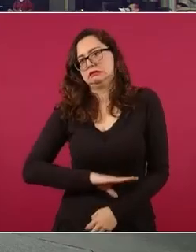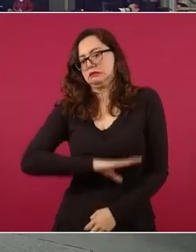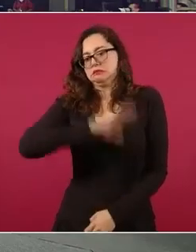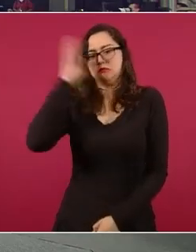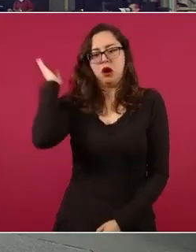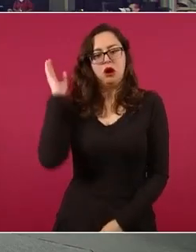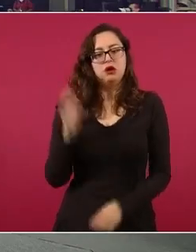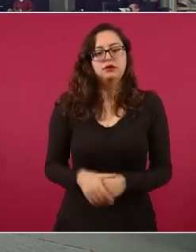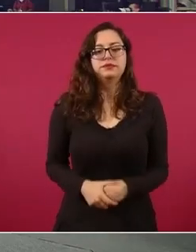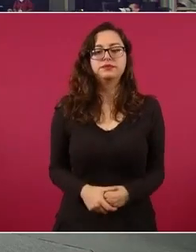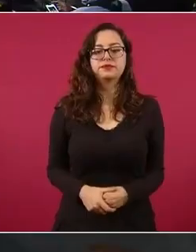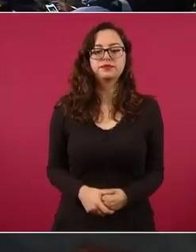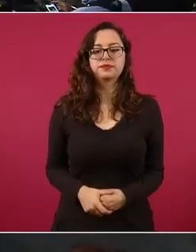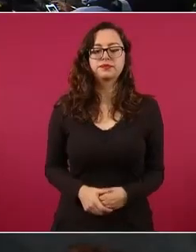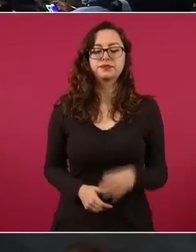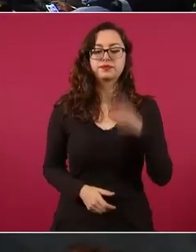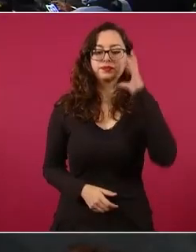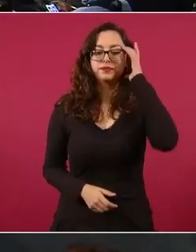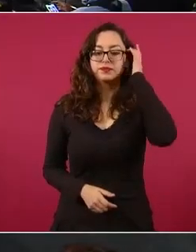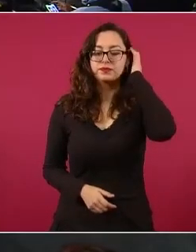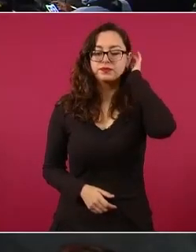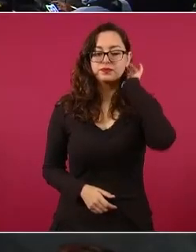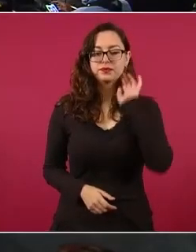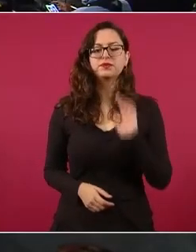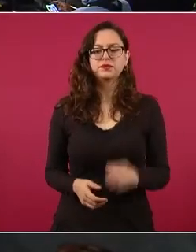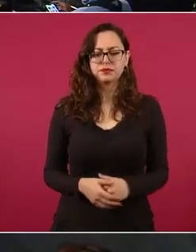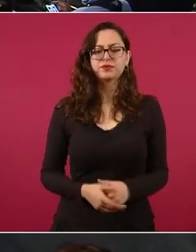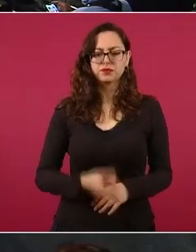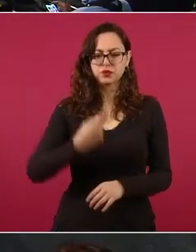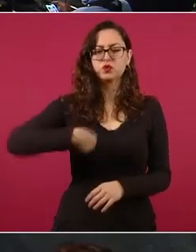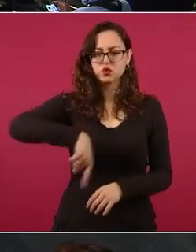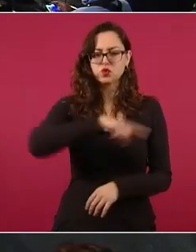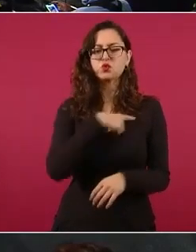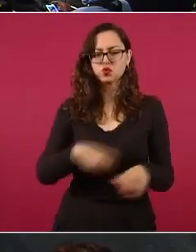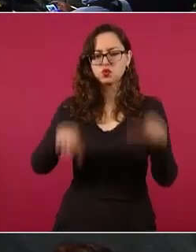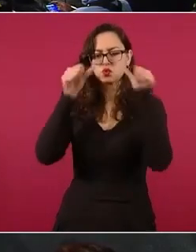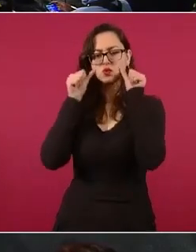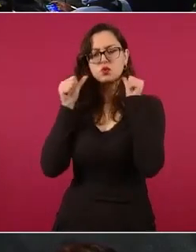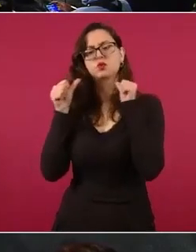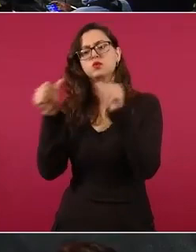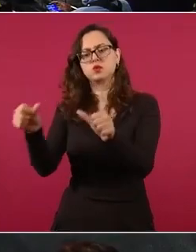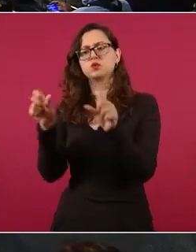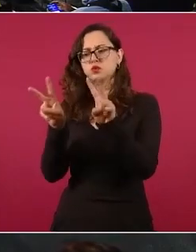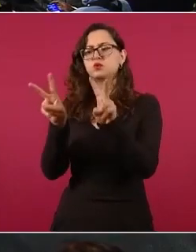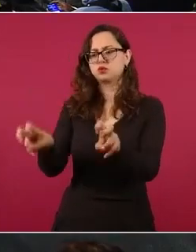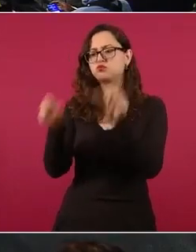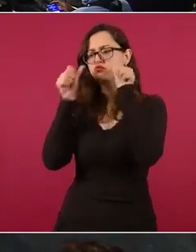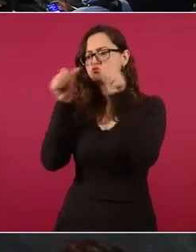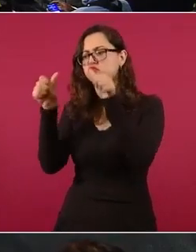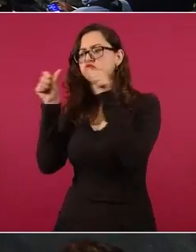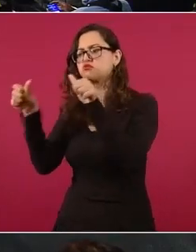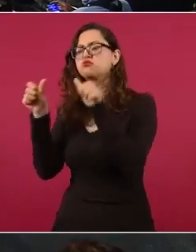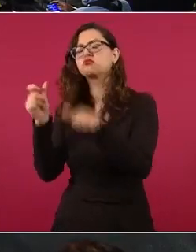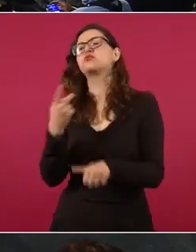estamos pendientes, pero la verdad no han habido